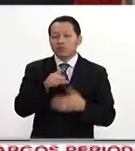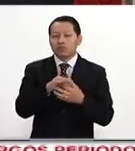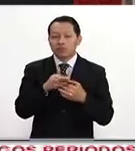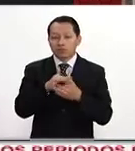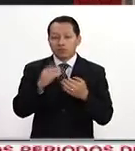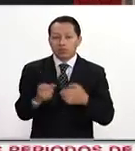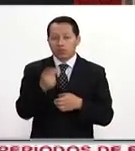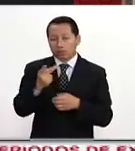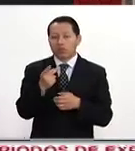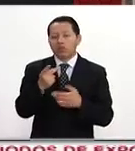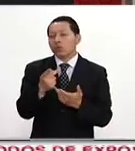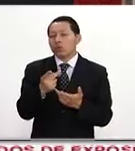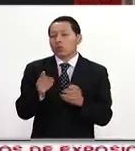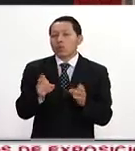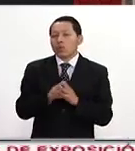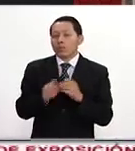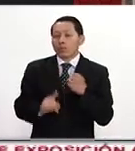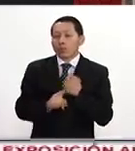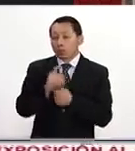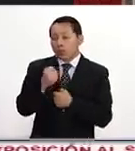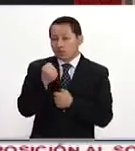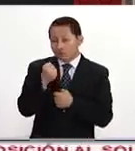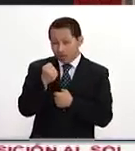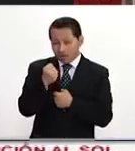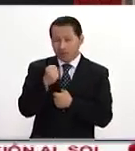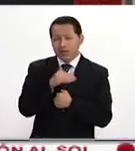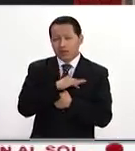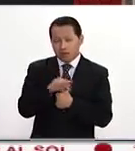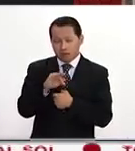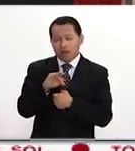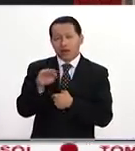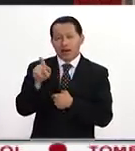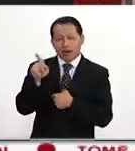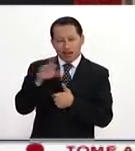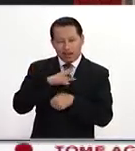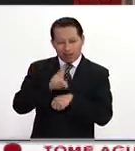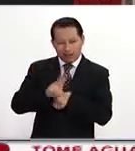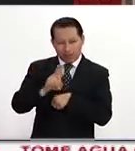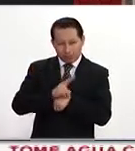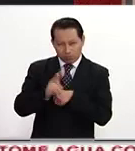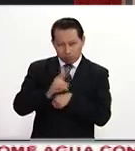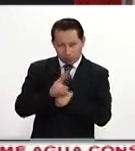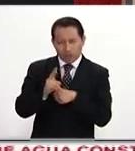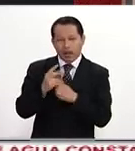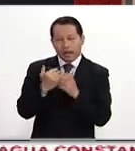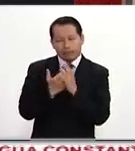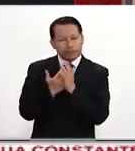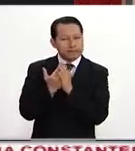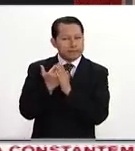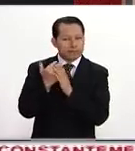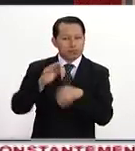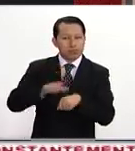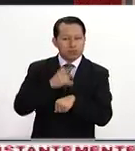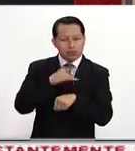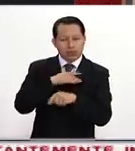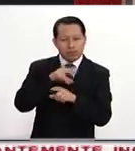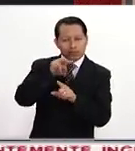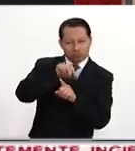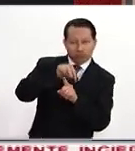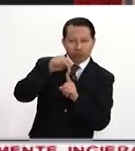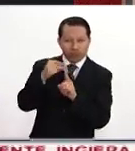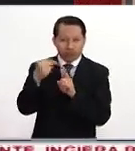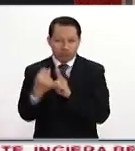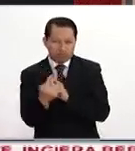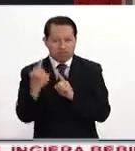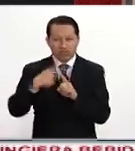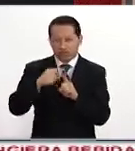¿hasta dónde puede llegar esta crisis que se está viviendo en Venezuela? Una crisis que tiene muchas aristas, porque es una